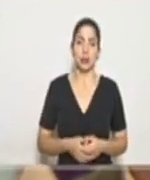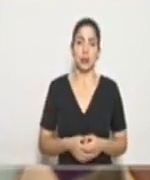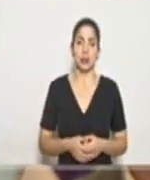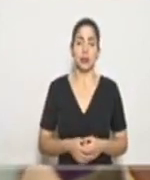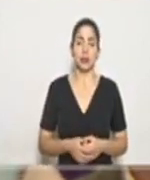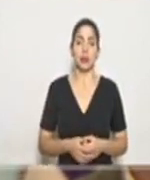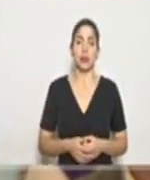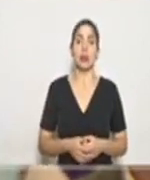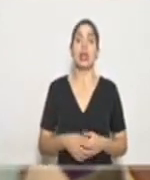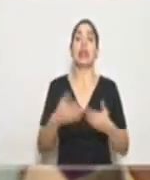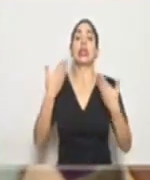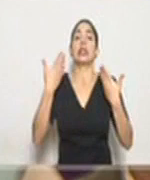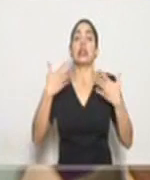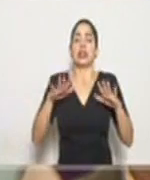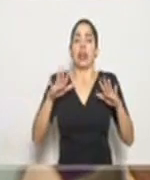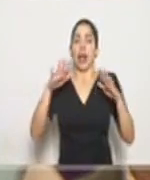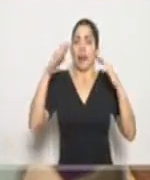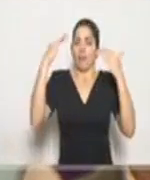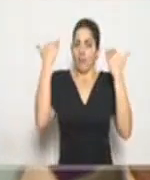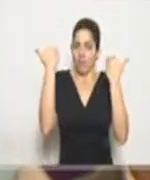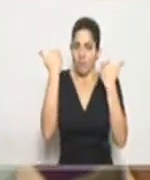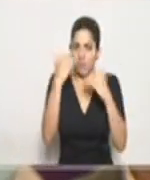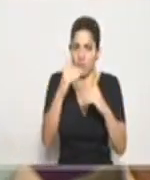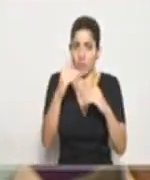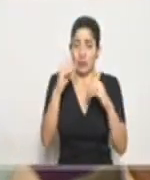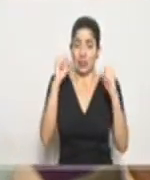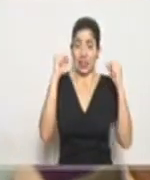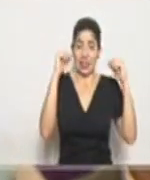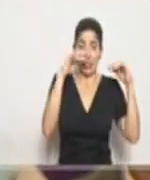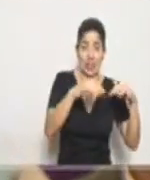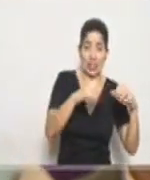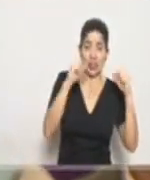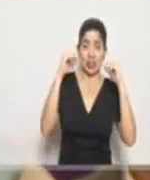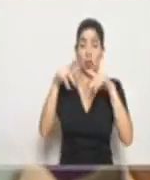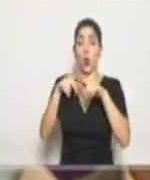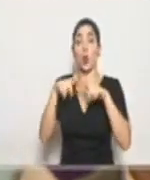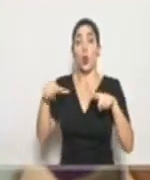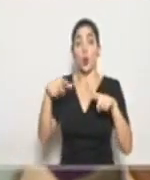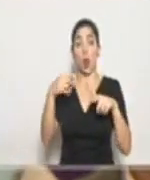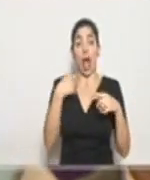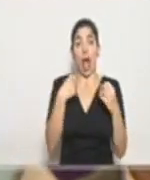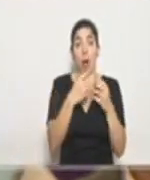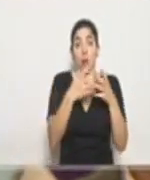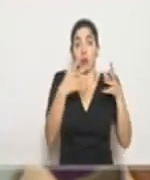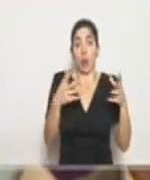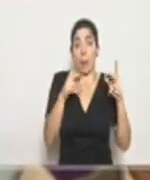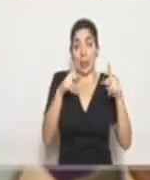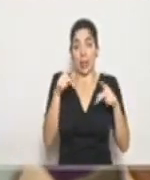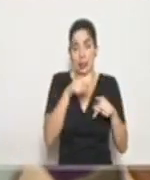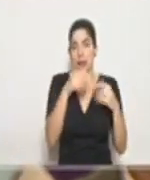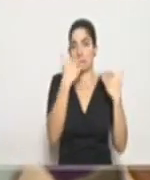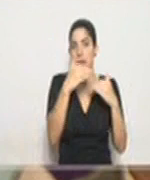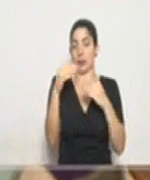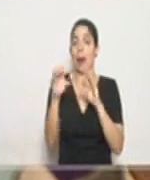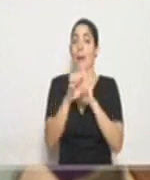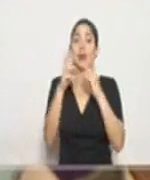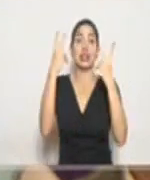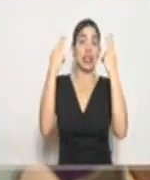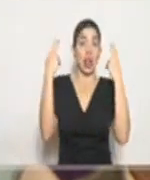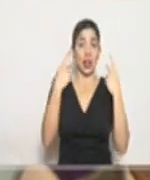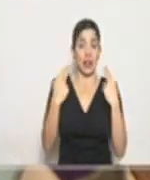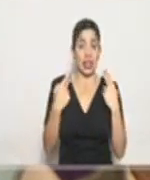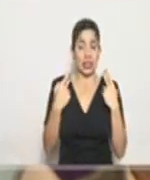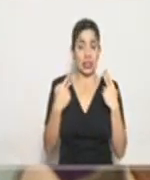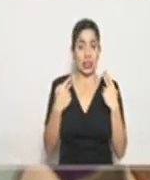Y hemos limitado, sobre todo, los aforos en lugares en donde hay una concentración más importante de personas. Por ejemplo, salones de belleza.